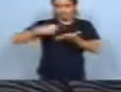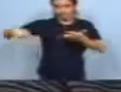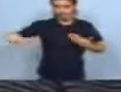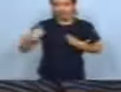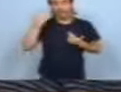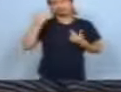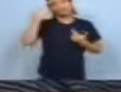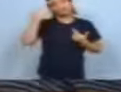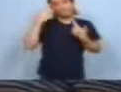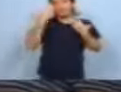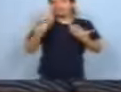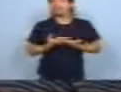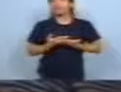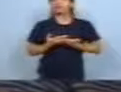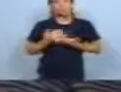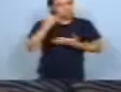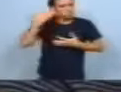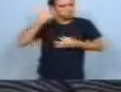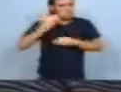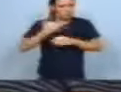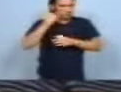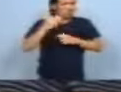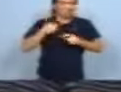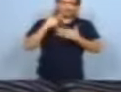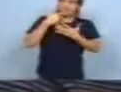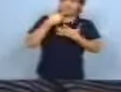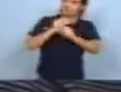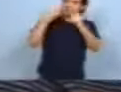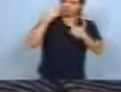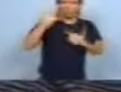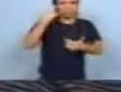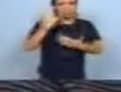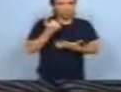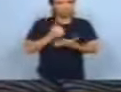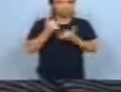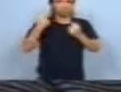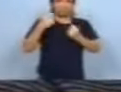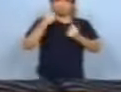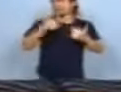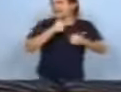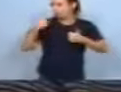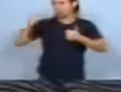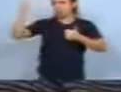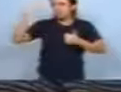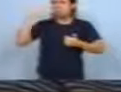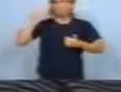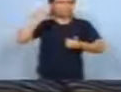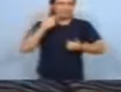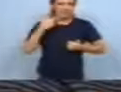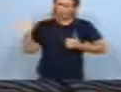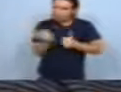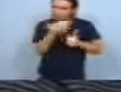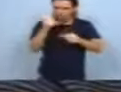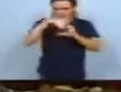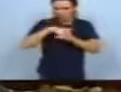Así que es espectacularmente fuerte. Y bueno, ya viene con todo, con agua, con luz, con gas, y después